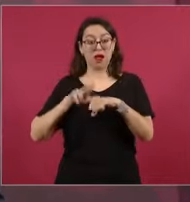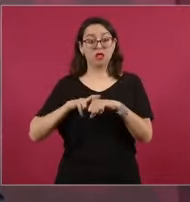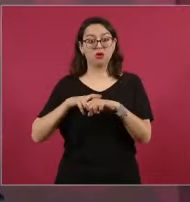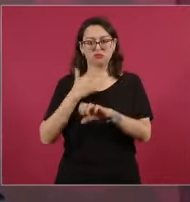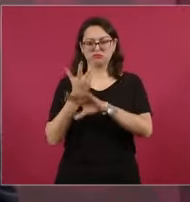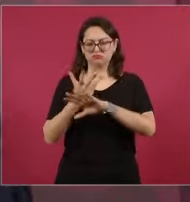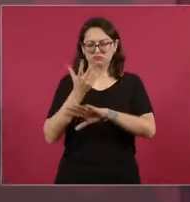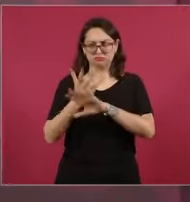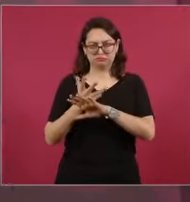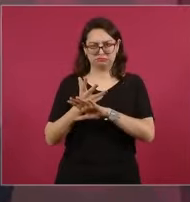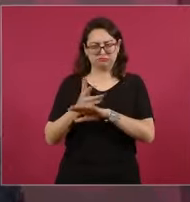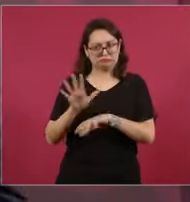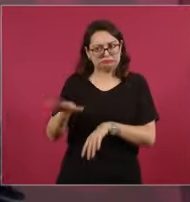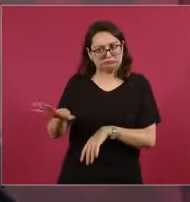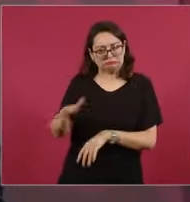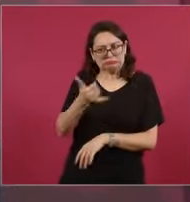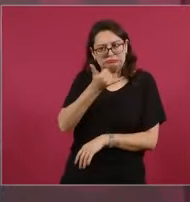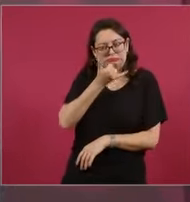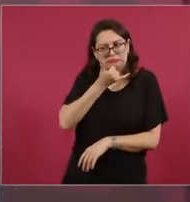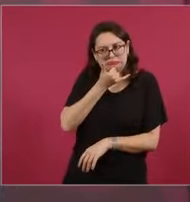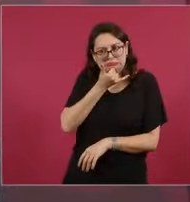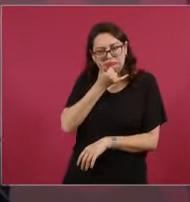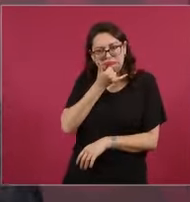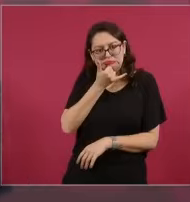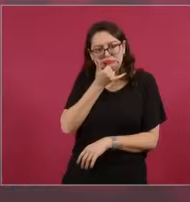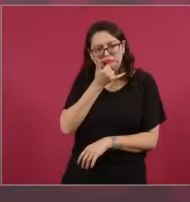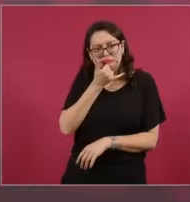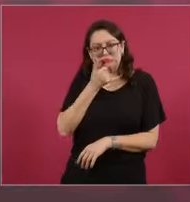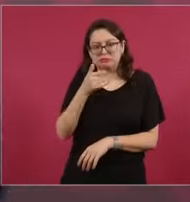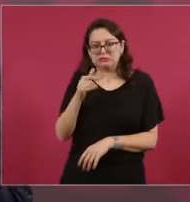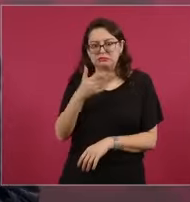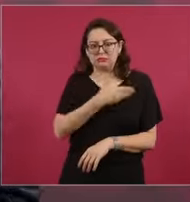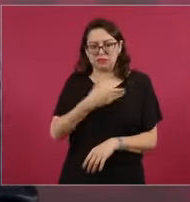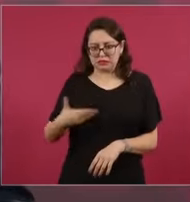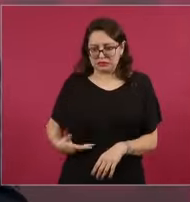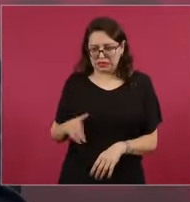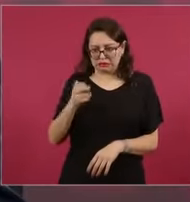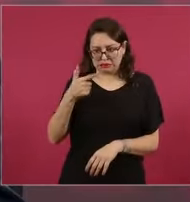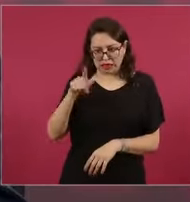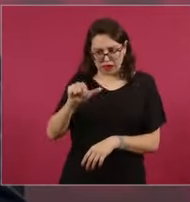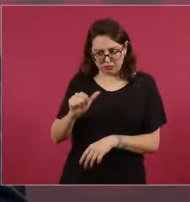en contra de nosotros, nada más que ya nos pasaron